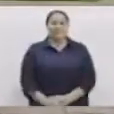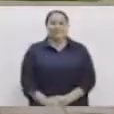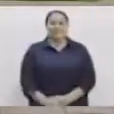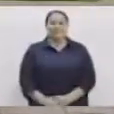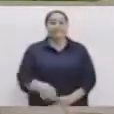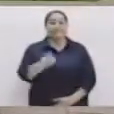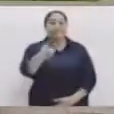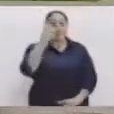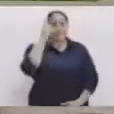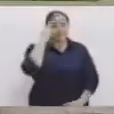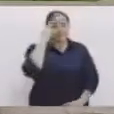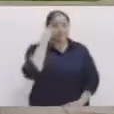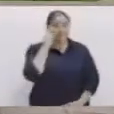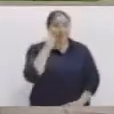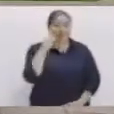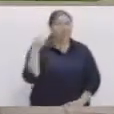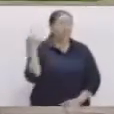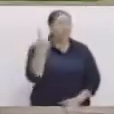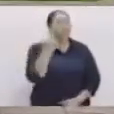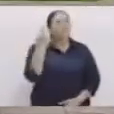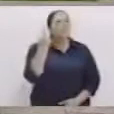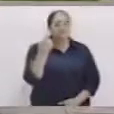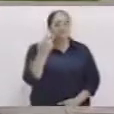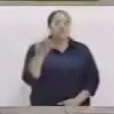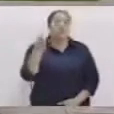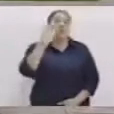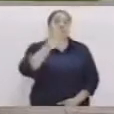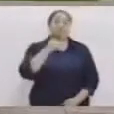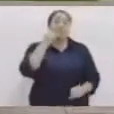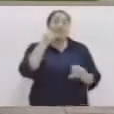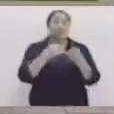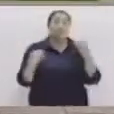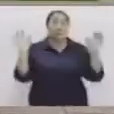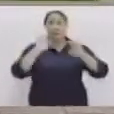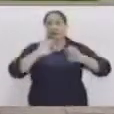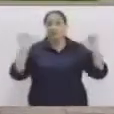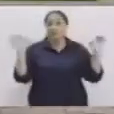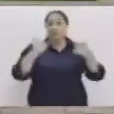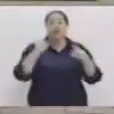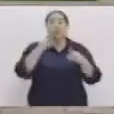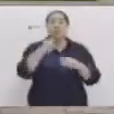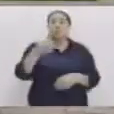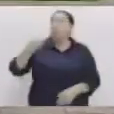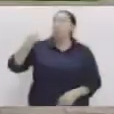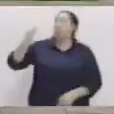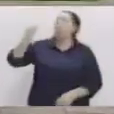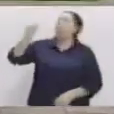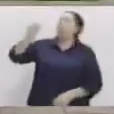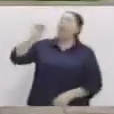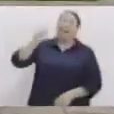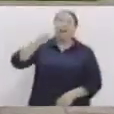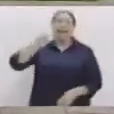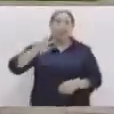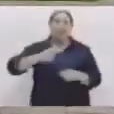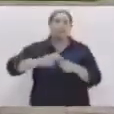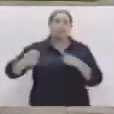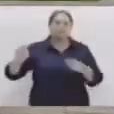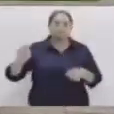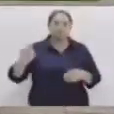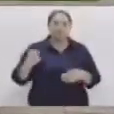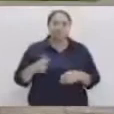Recuerden, chicos. Es importante después de realizar la actividad física, tomar agua pura. Y sobre todo después,